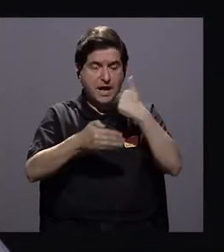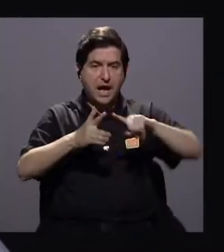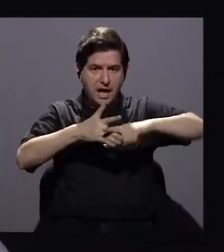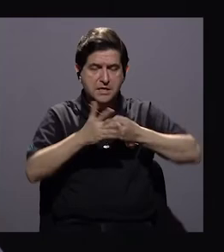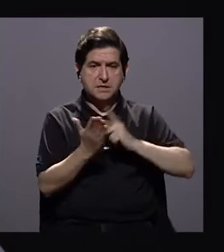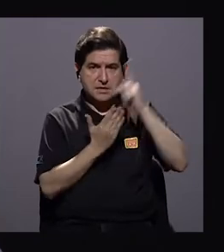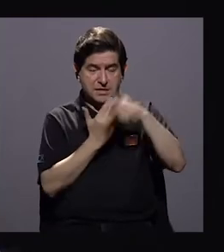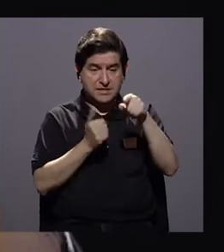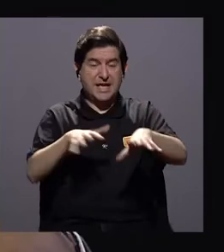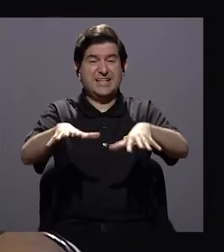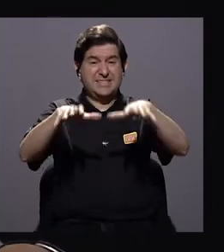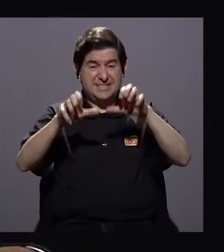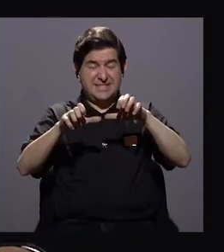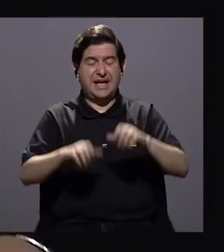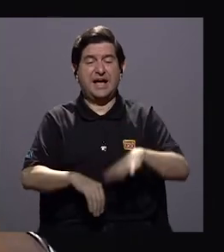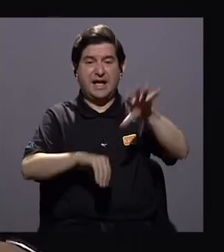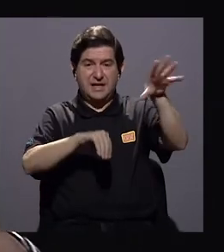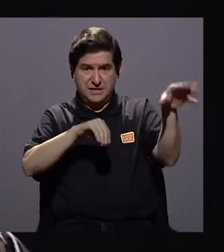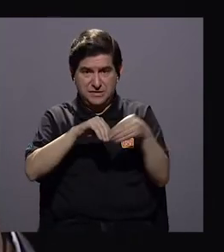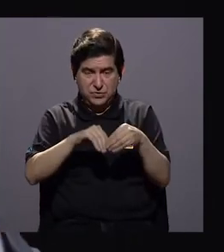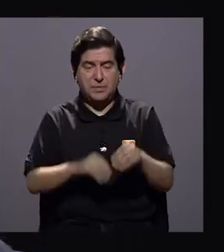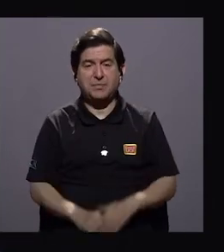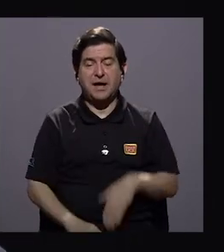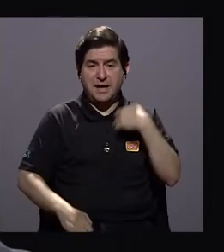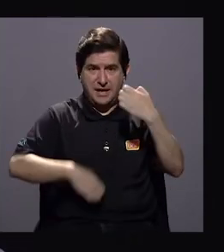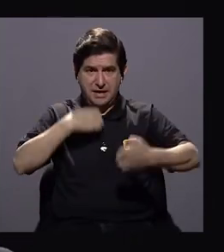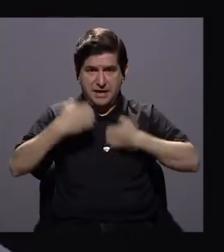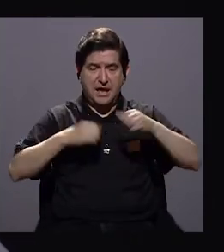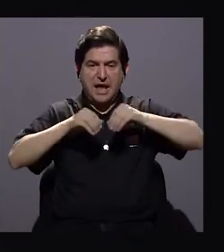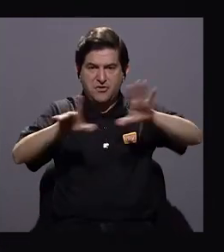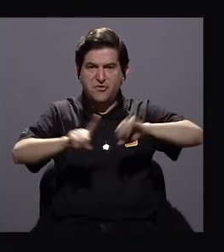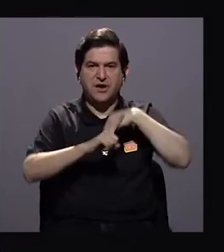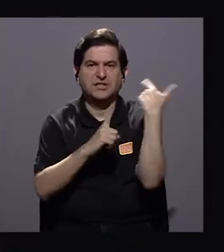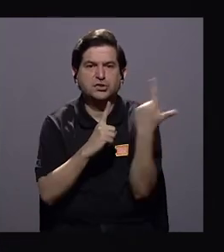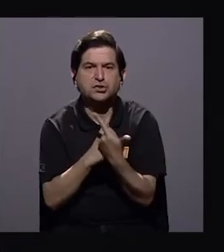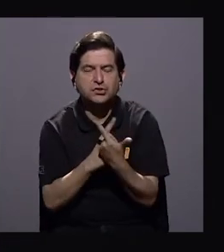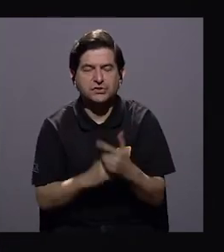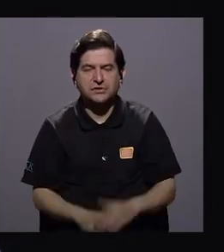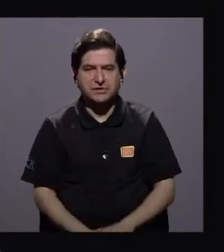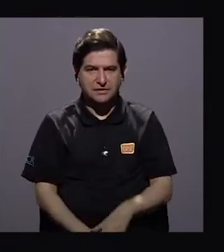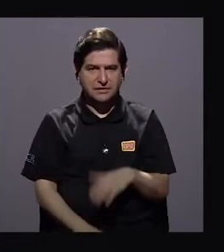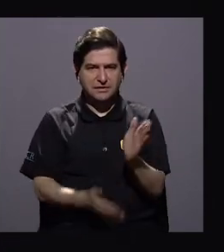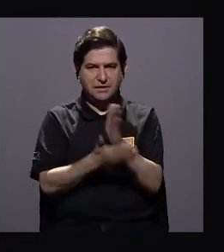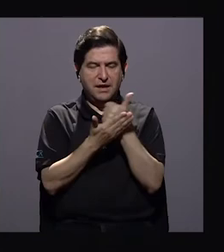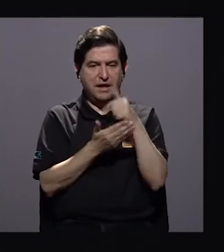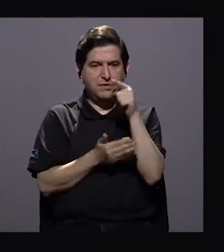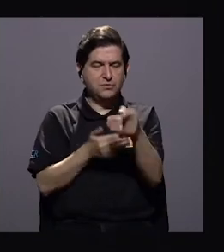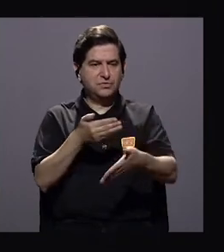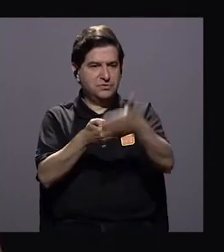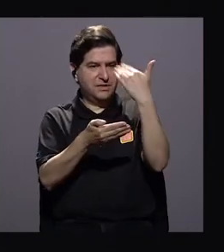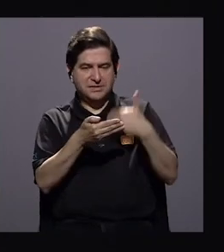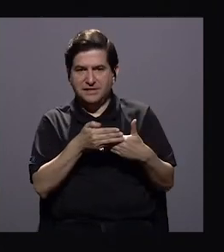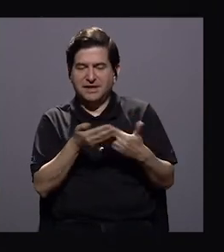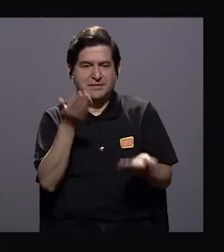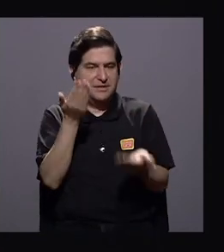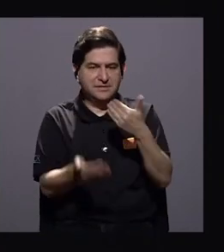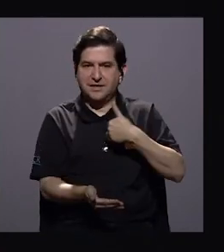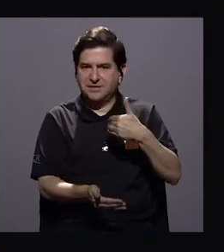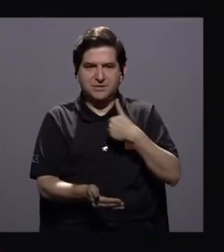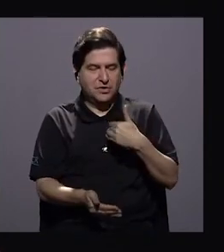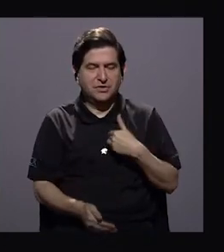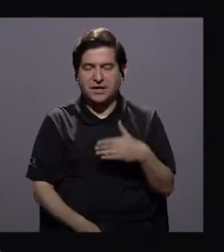antes de arrancar el programa, que inclusive esas tensiones se han sumado en tonos emocionales en las redes sociales, que era algo que ustedes en el pasado no